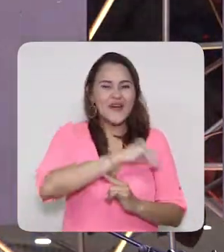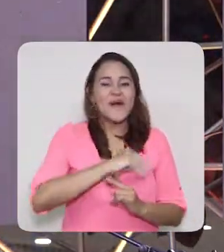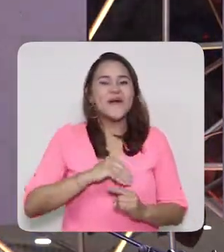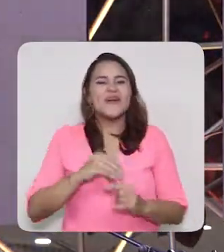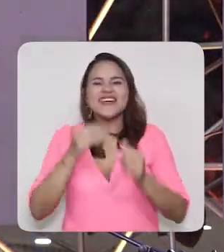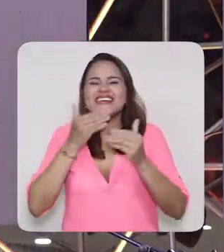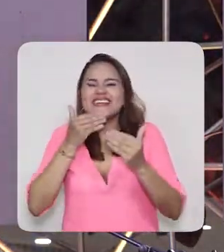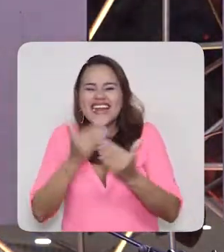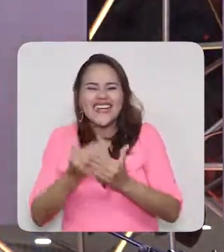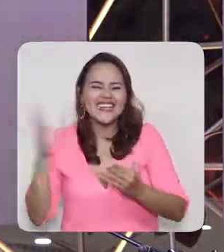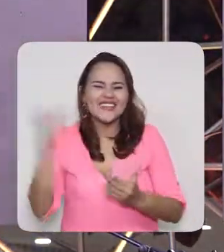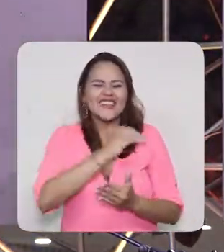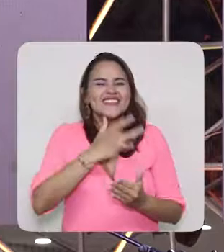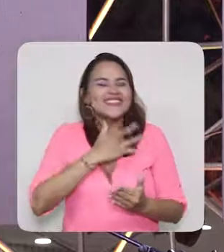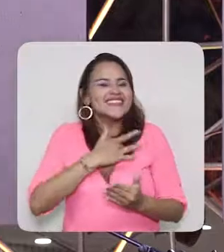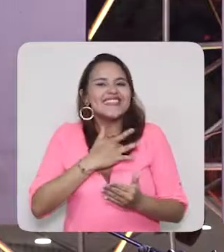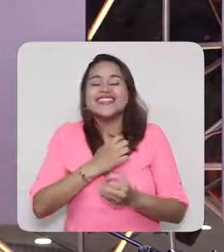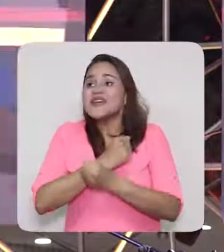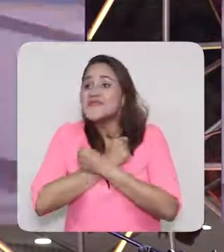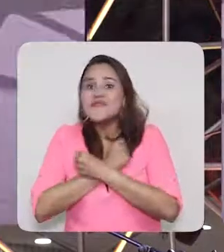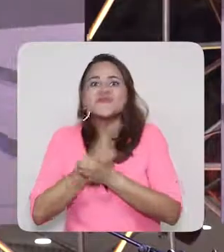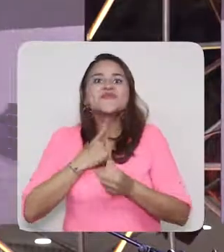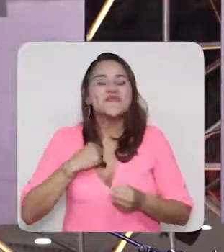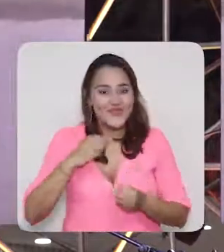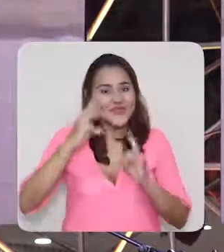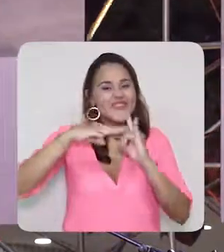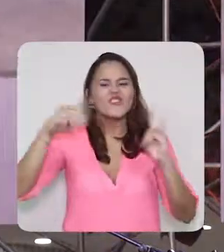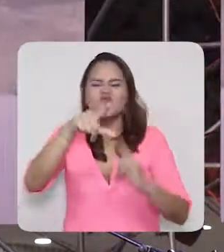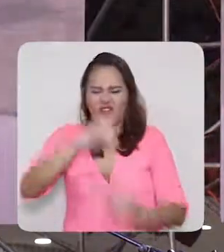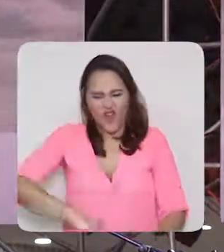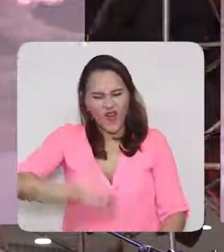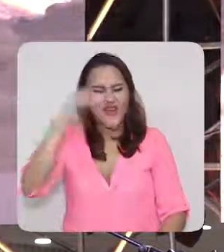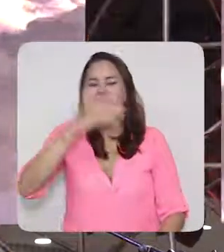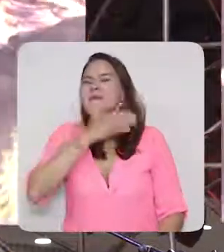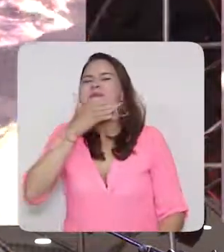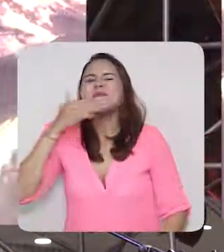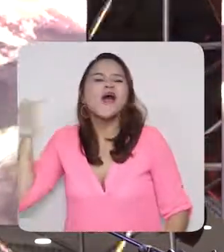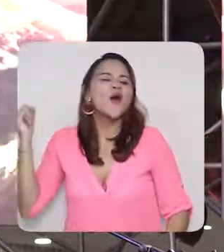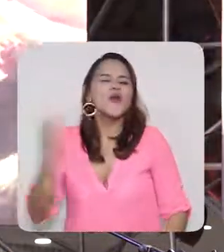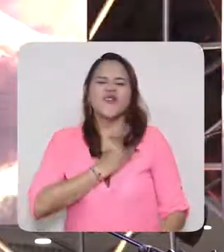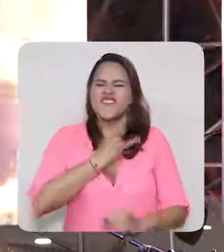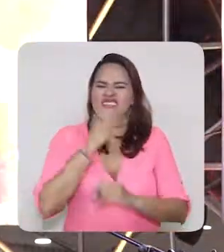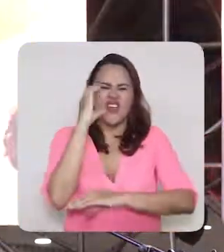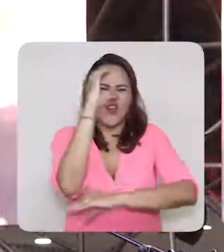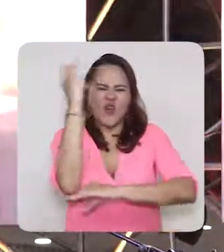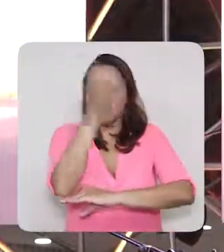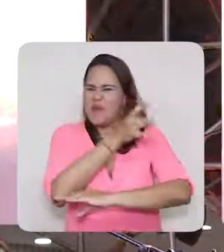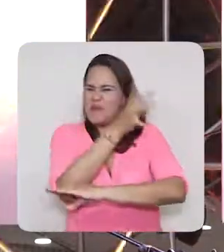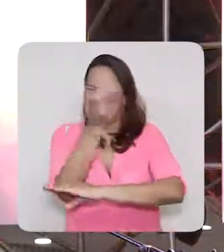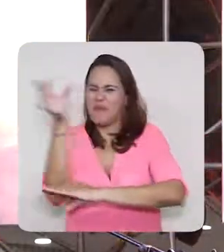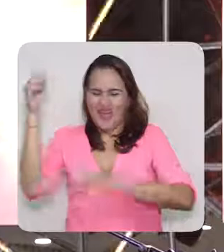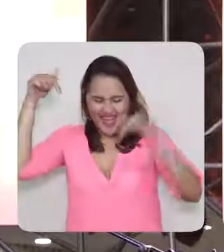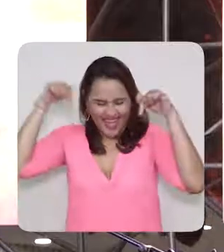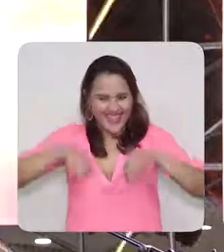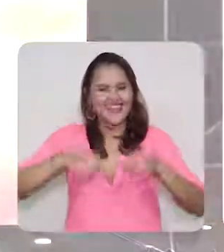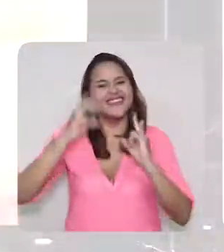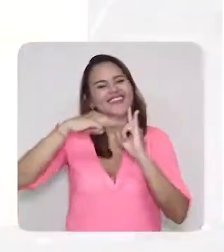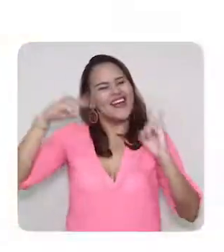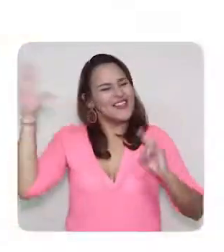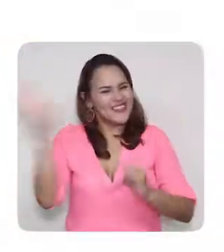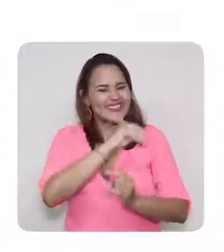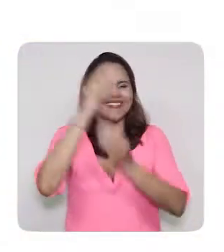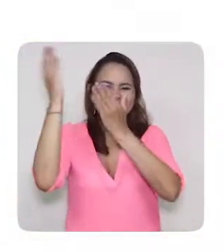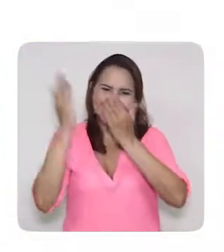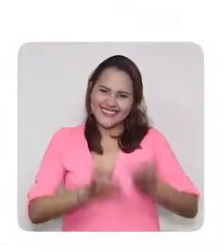Muchas gracias por creer en ella. Siéntense orgullosas de su universidad, porque esta es la mejor universidad de Colombia. Muchas gracias y